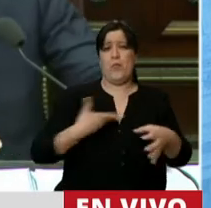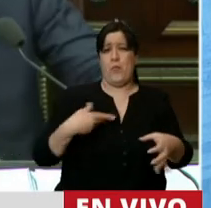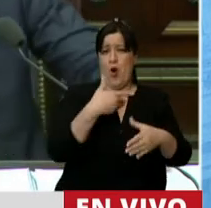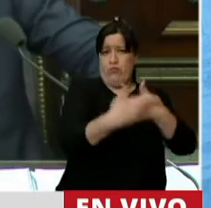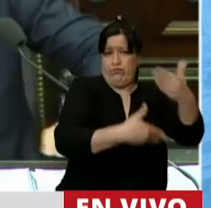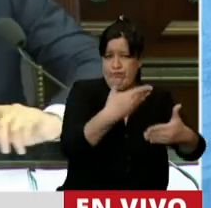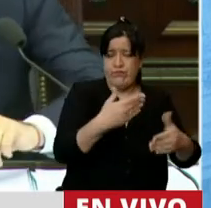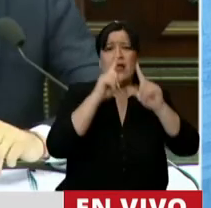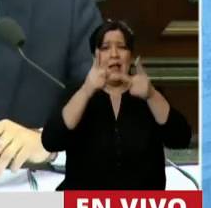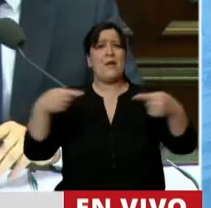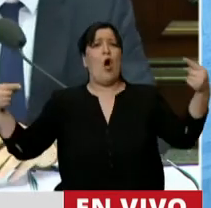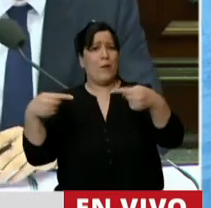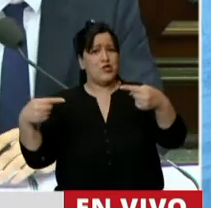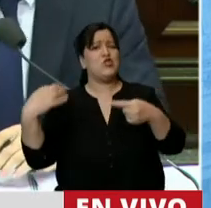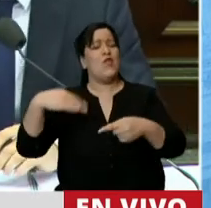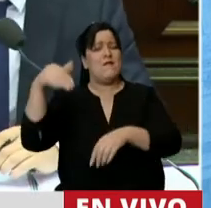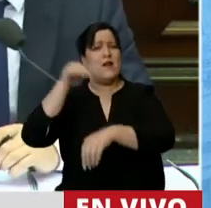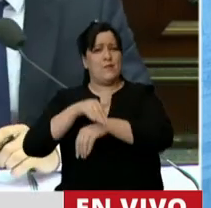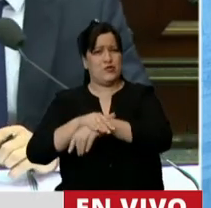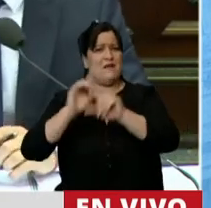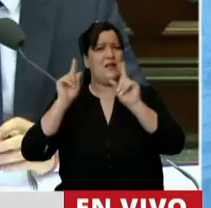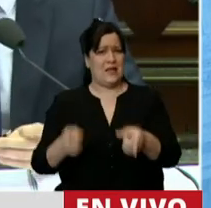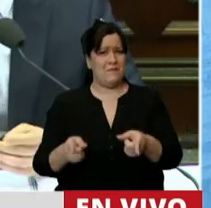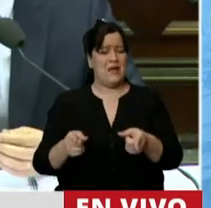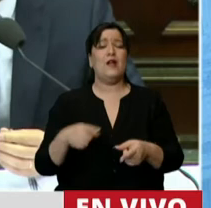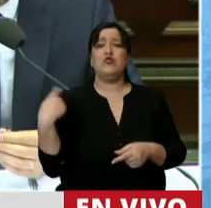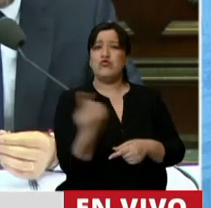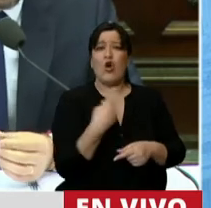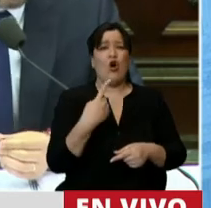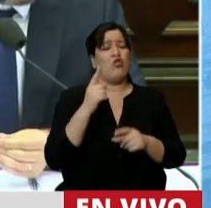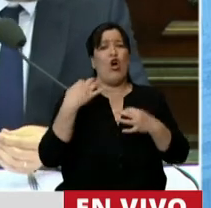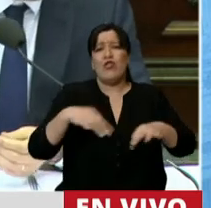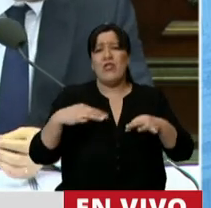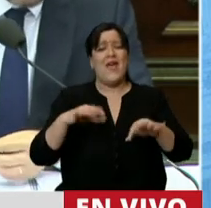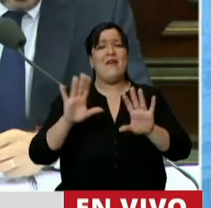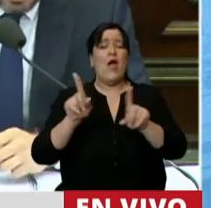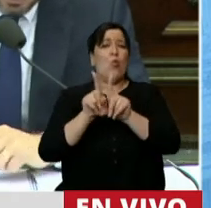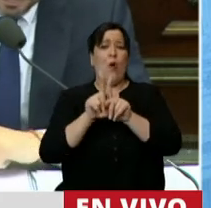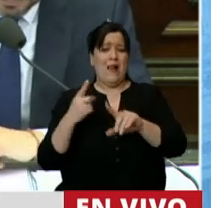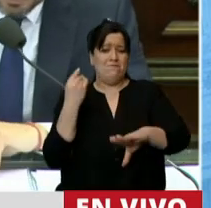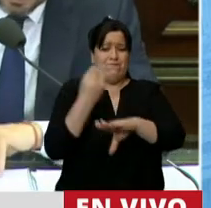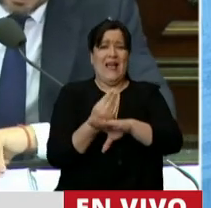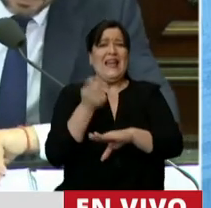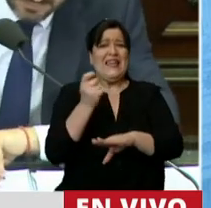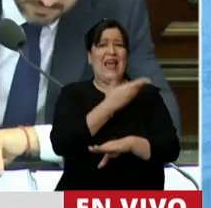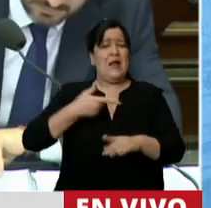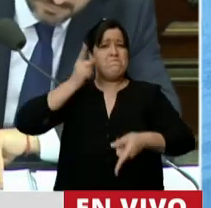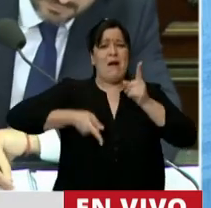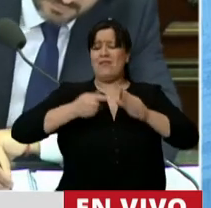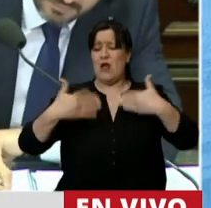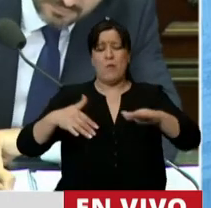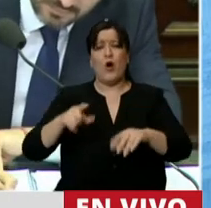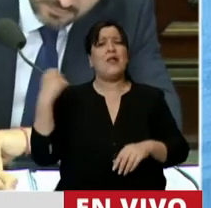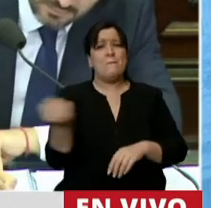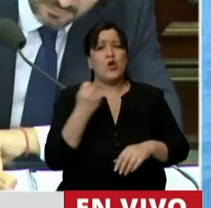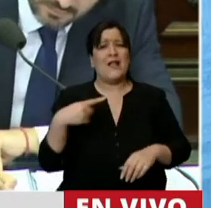Porque la democracia hay alternancia. Y las instituciones tienen que permanecer más allá de un gobierno. Es una buena norma